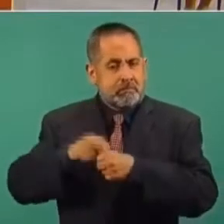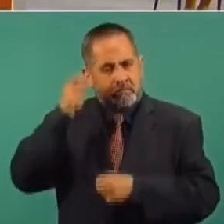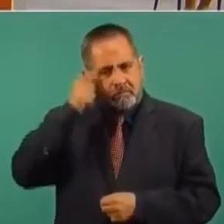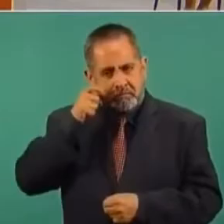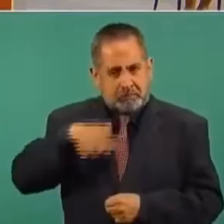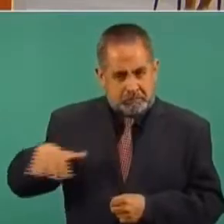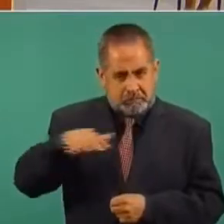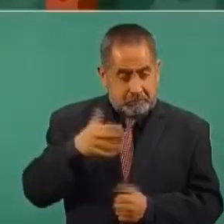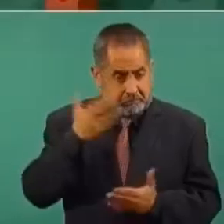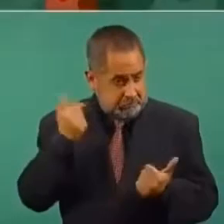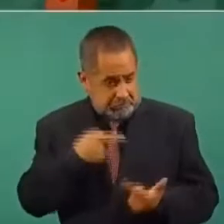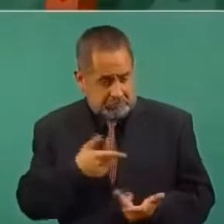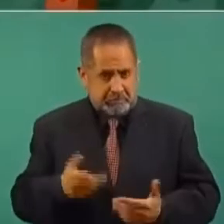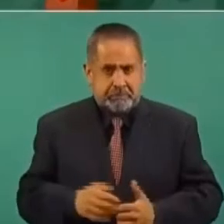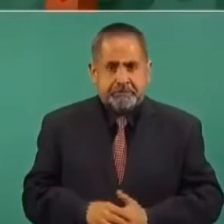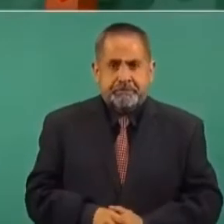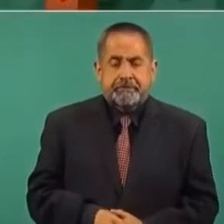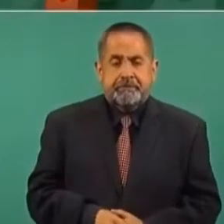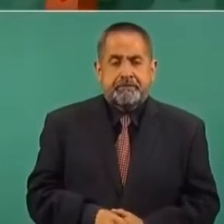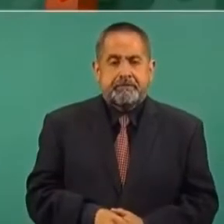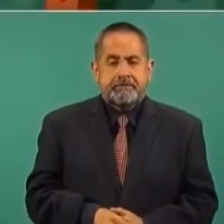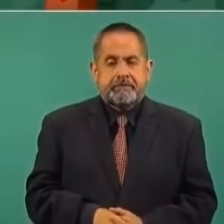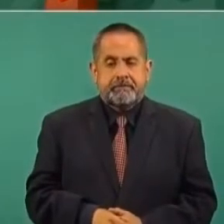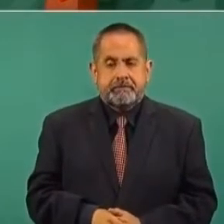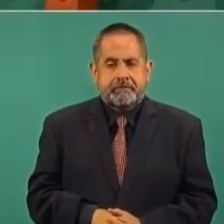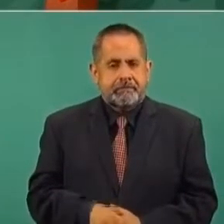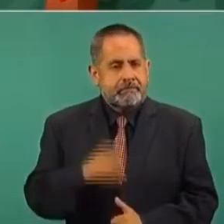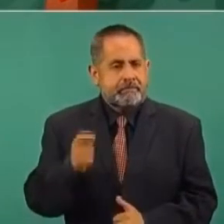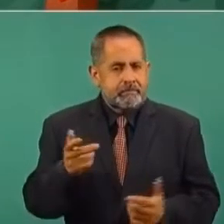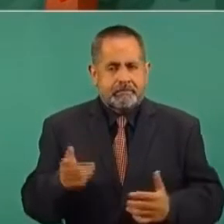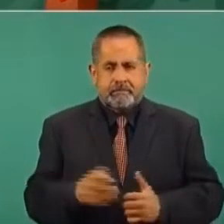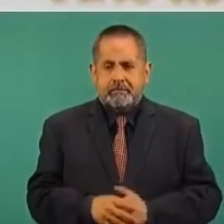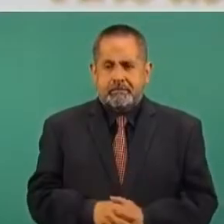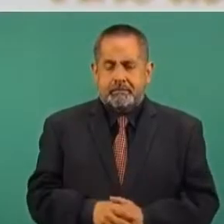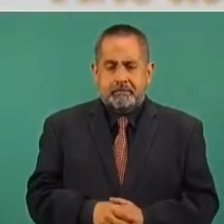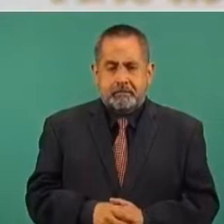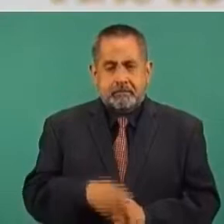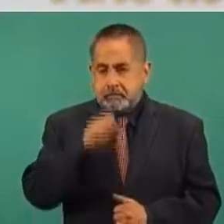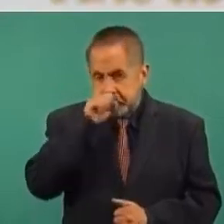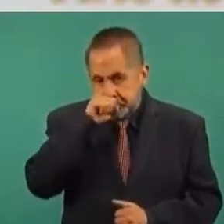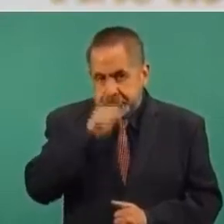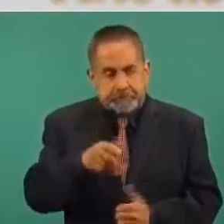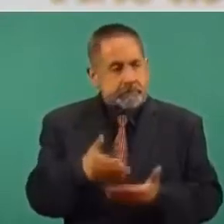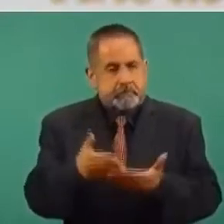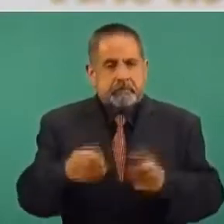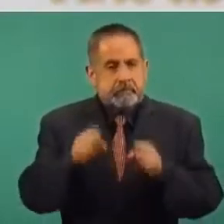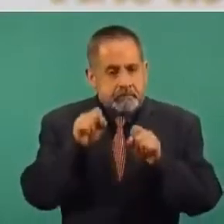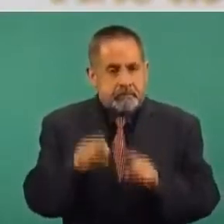y que es exactamente ahora